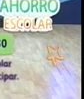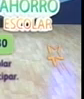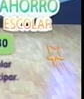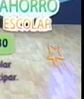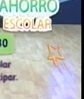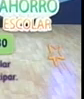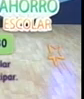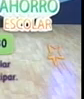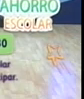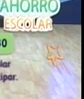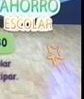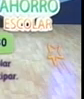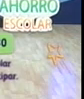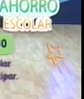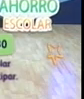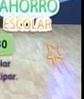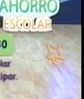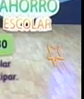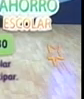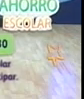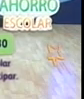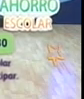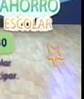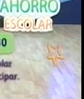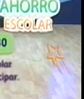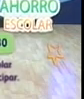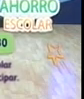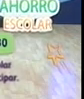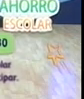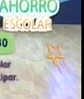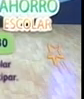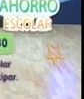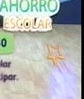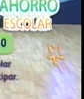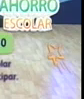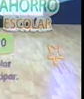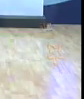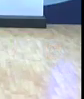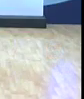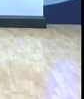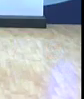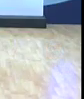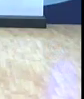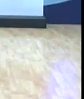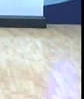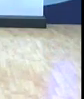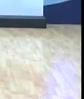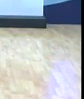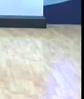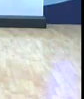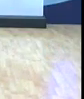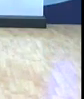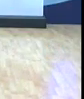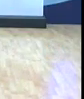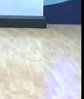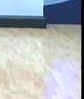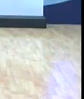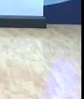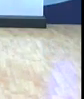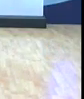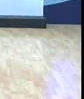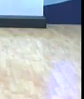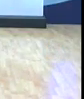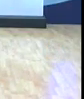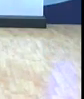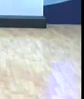en sitio web y redes sociales ACOMIDRL evolucionamos por ti a continuación le presentamos cuántas personas han